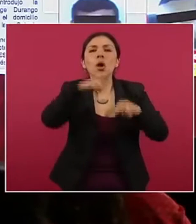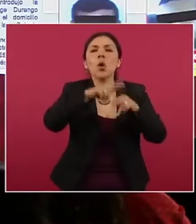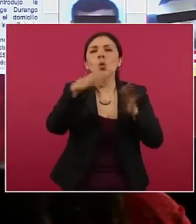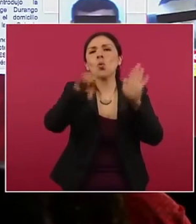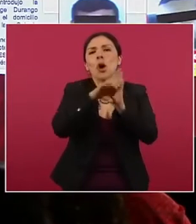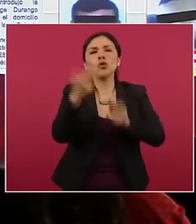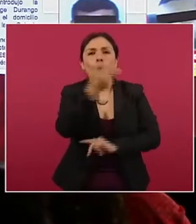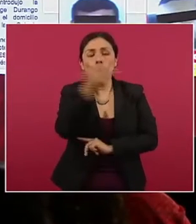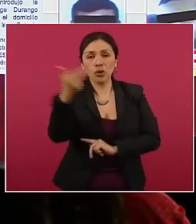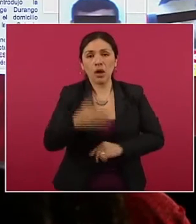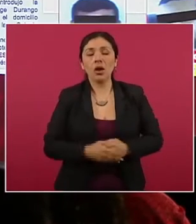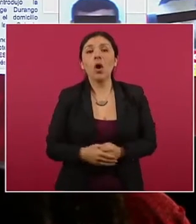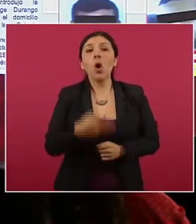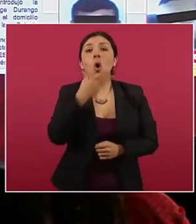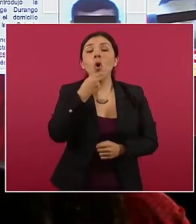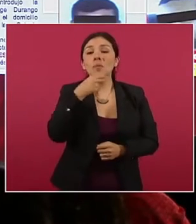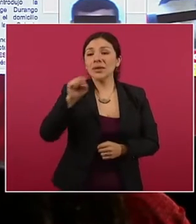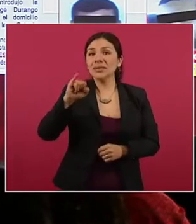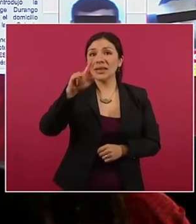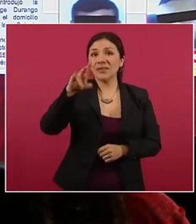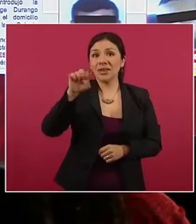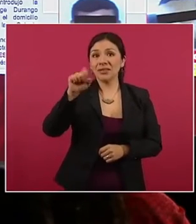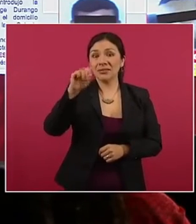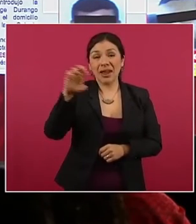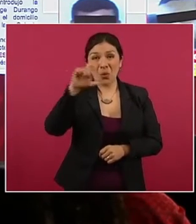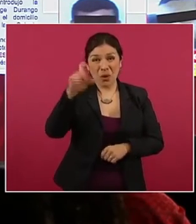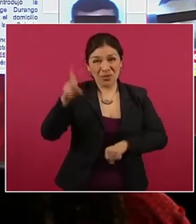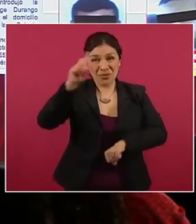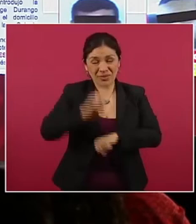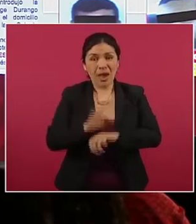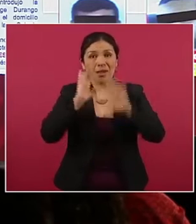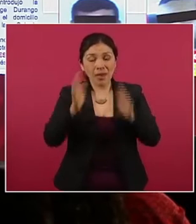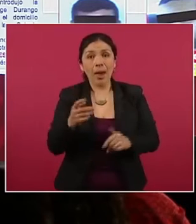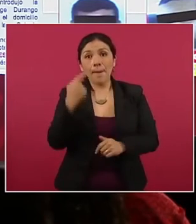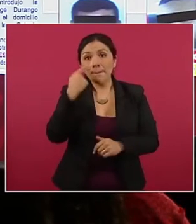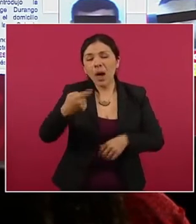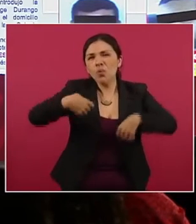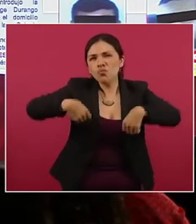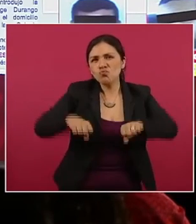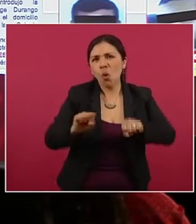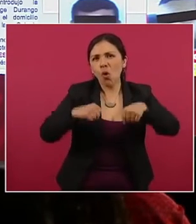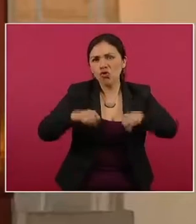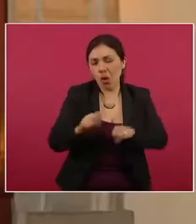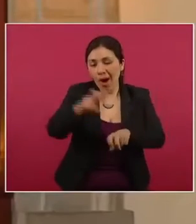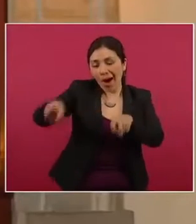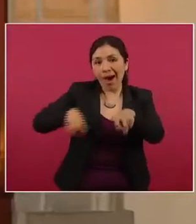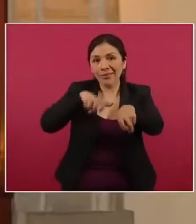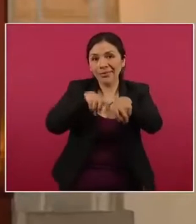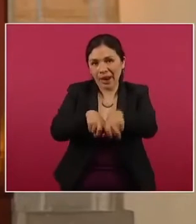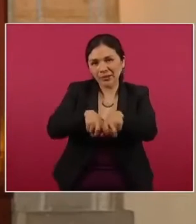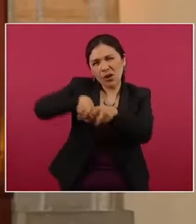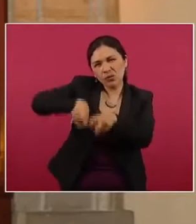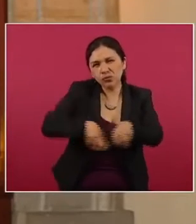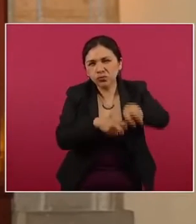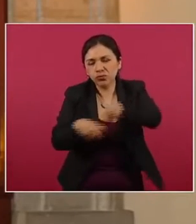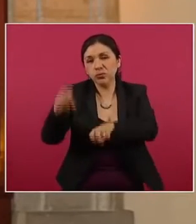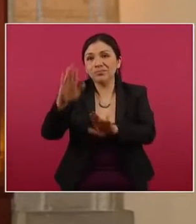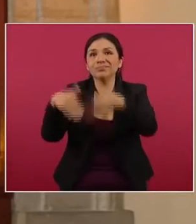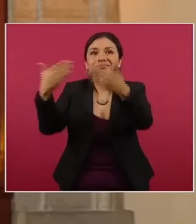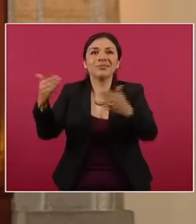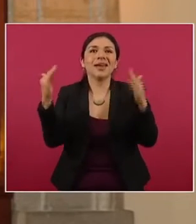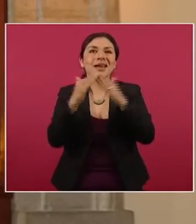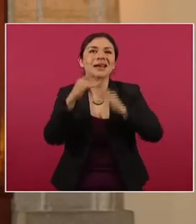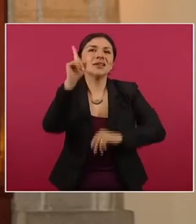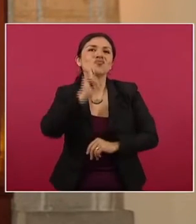Silvestre N., el día de los hechos, sube a la parte posterior de una motocicleta, dirigiéndose al domicilio de la